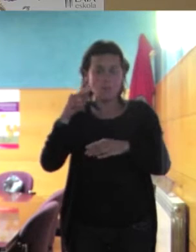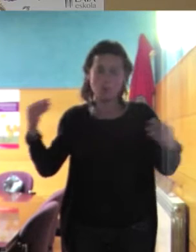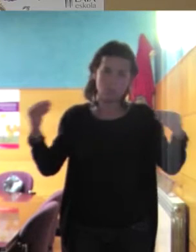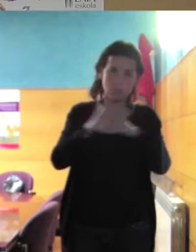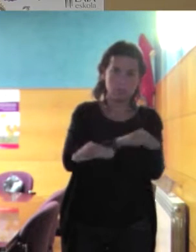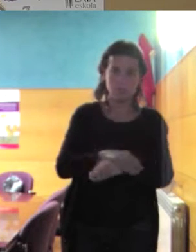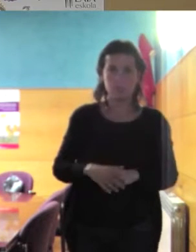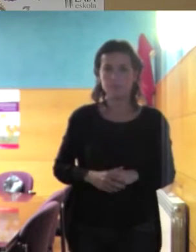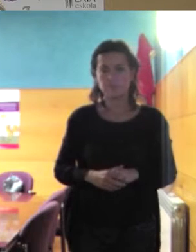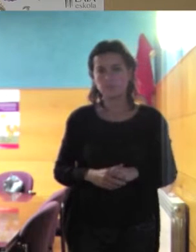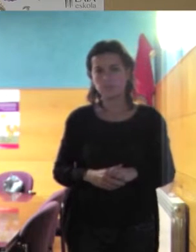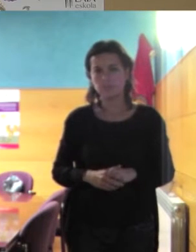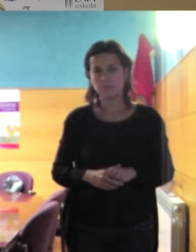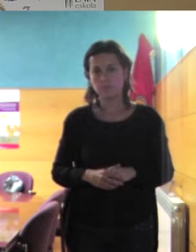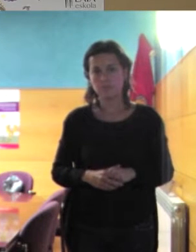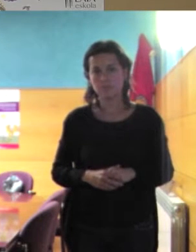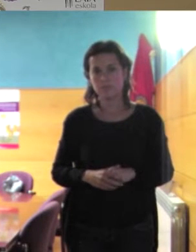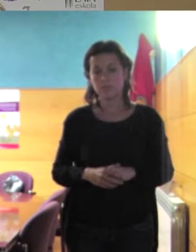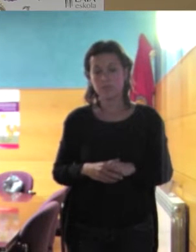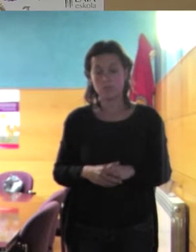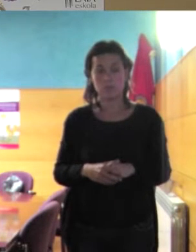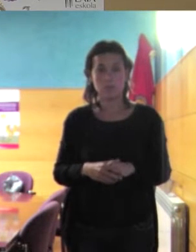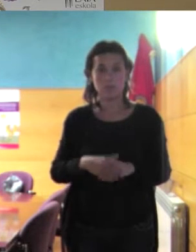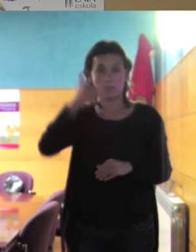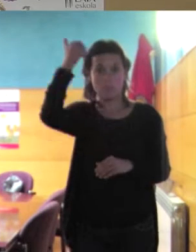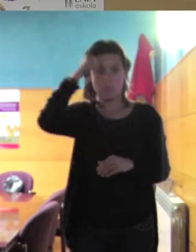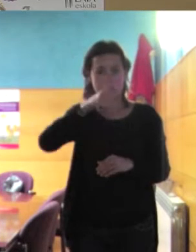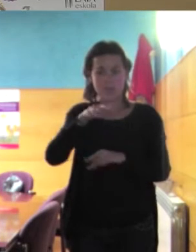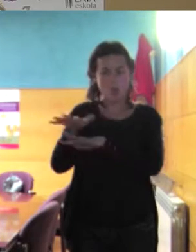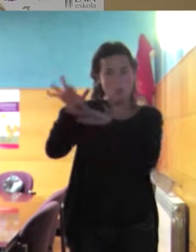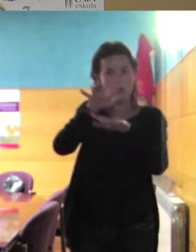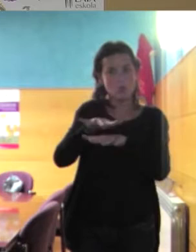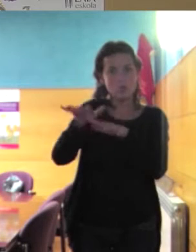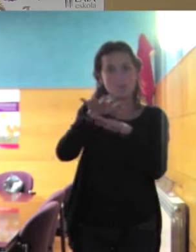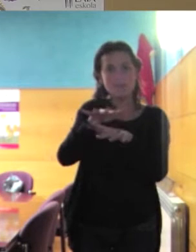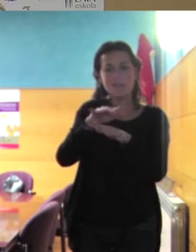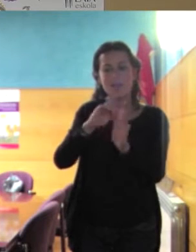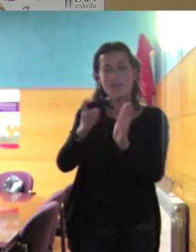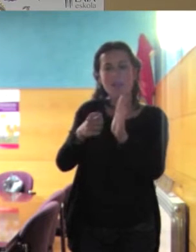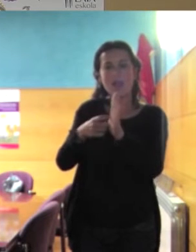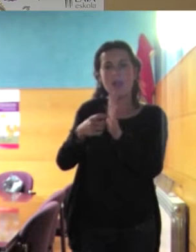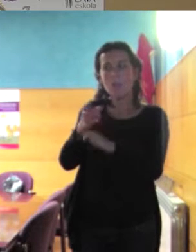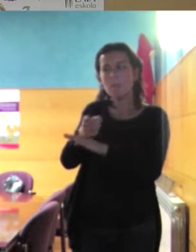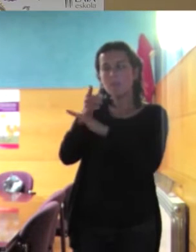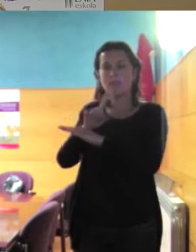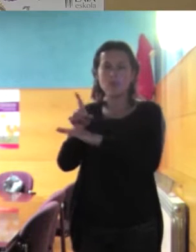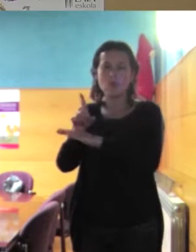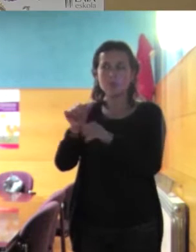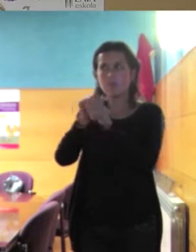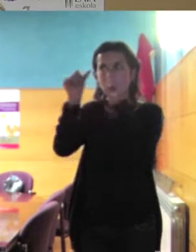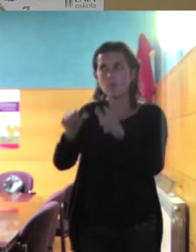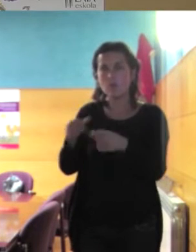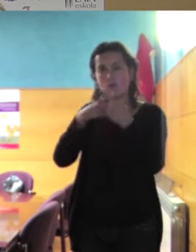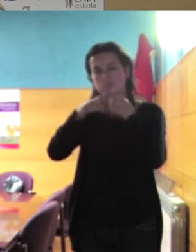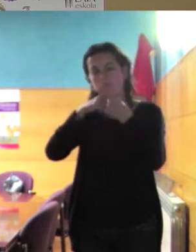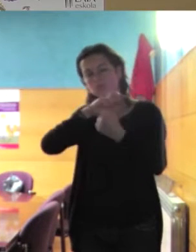dónde debemos colocarnos las mujeres y los hombres según las leyes sino que los lo indica de muchísimas maneras mucho más